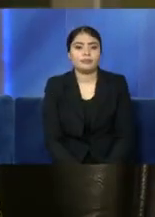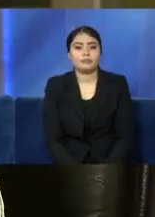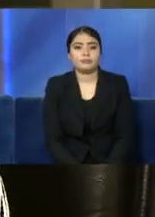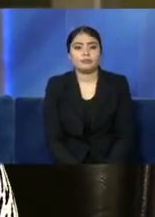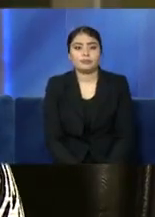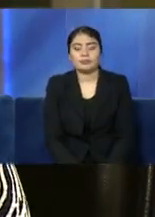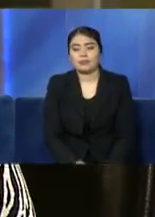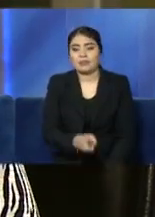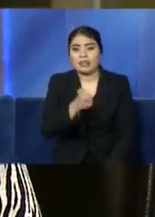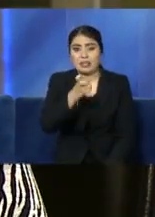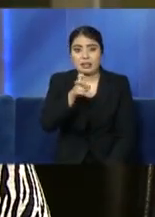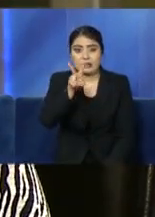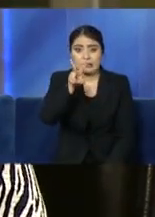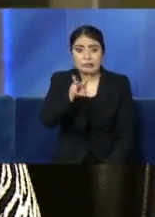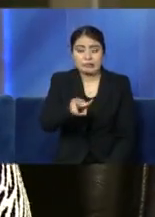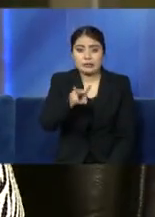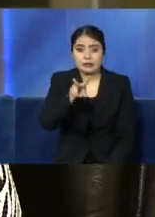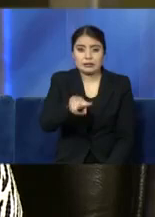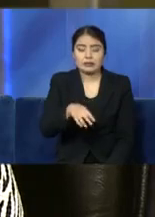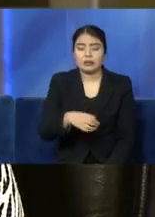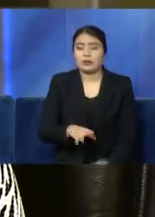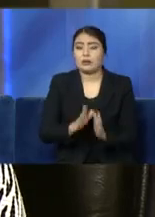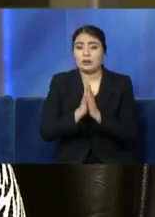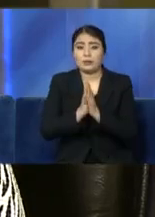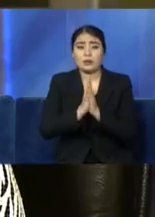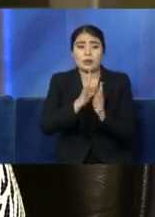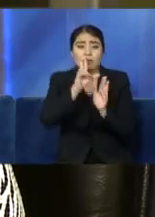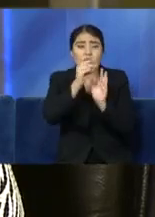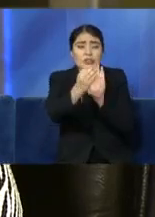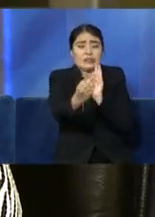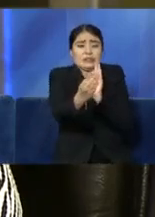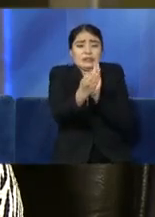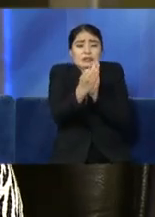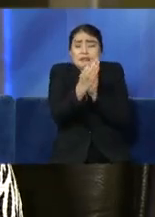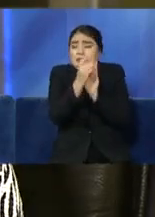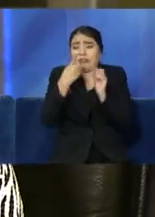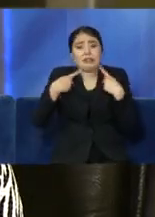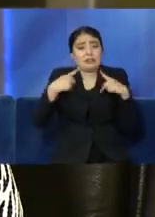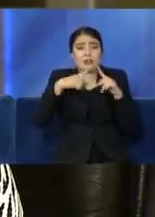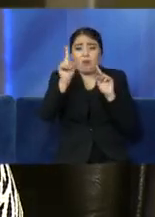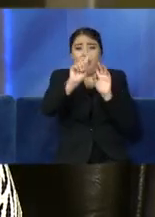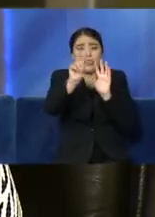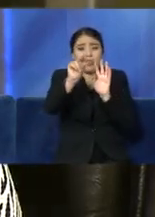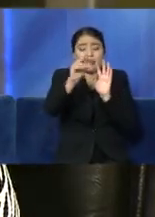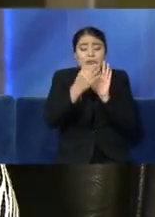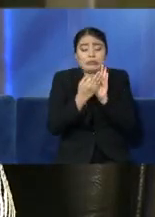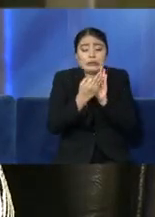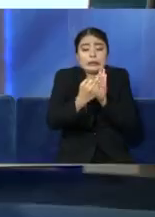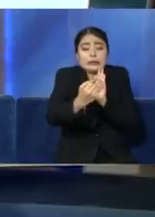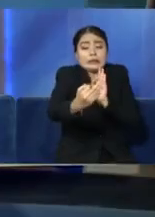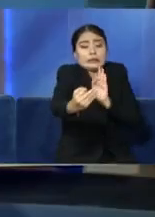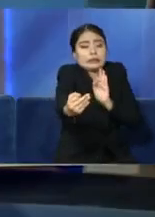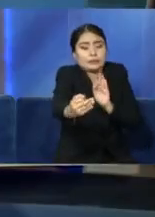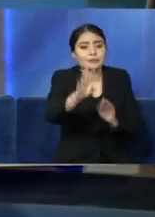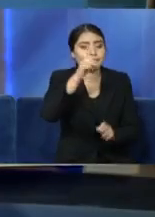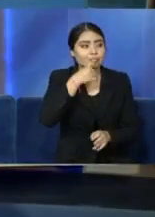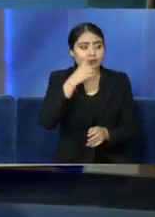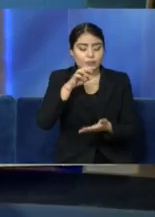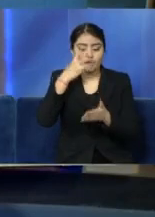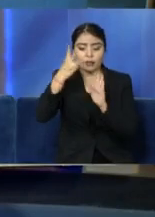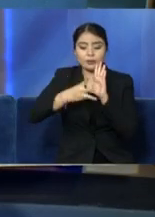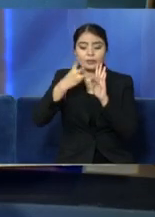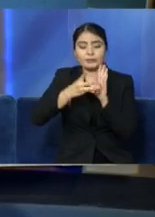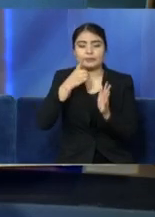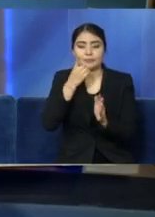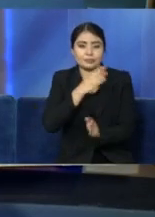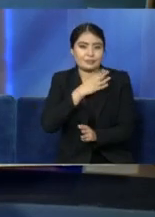estamos pidiendo que no haya un contacto más directo para no contagiar esta enfermedad. Dice, buenos días, Ángel. Por favor, no